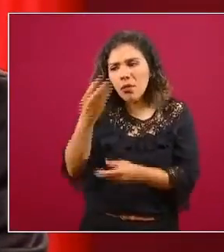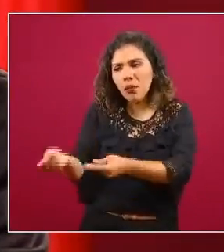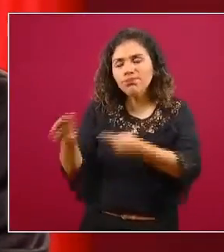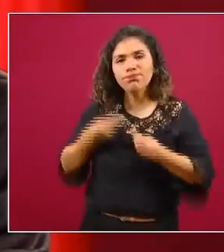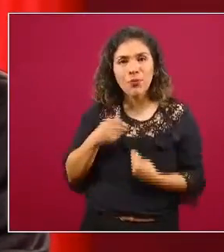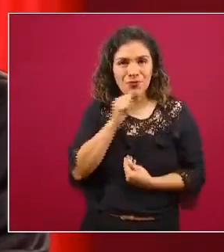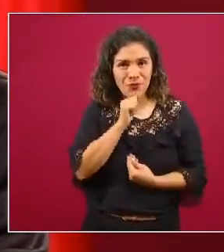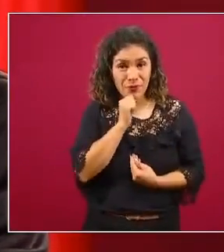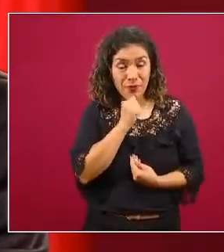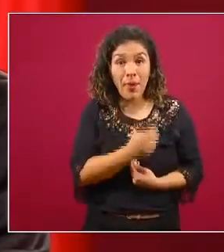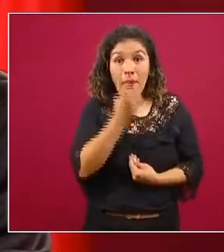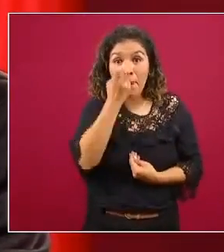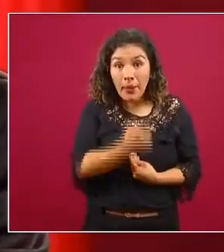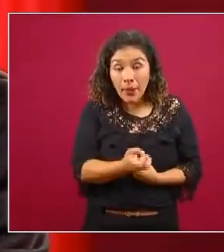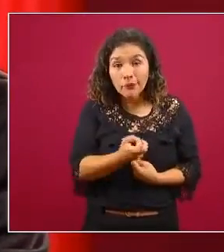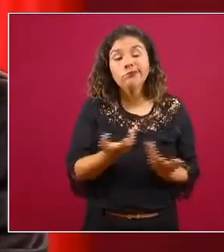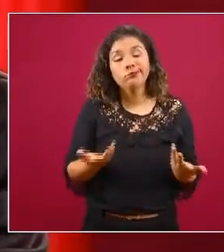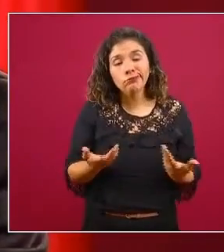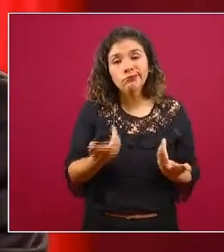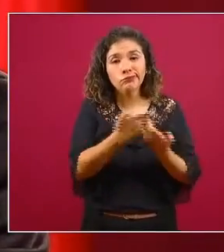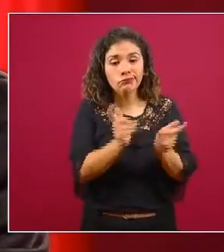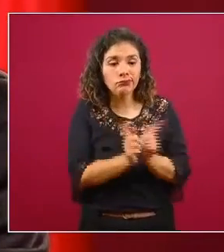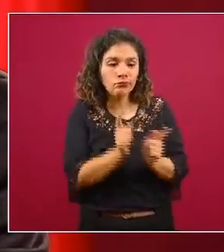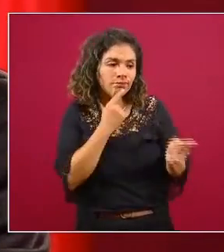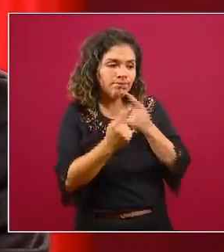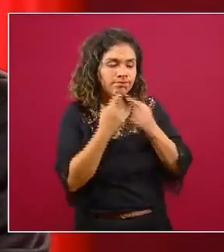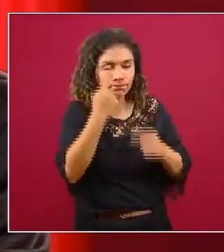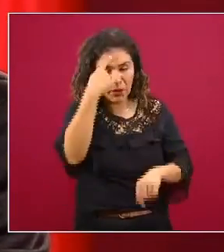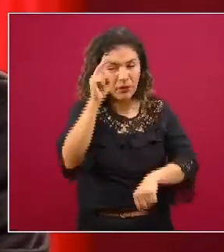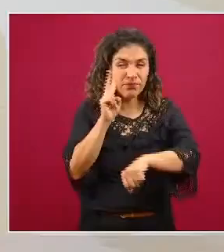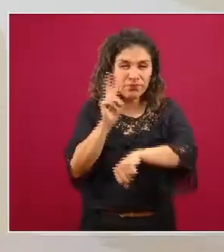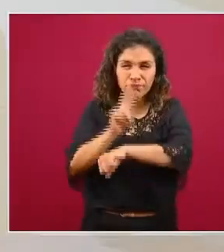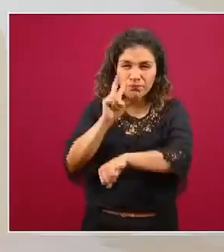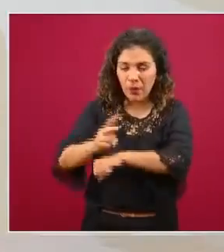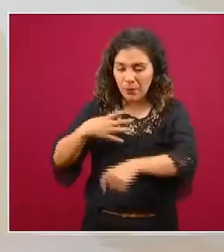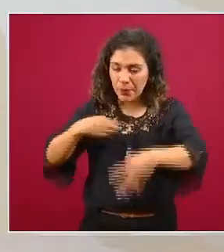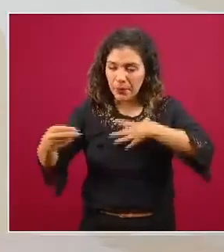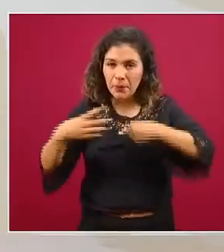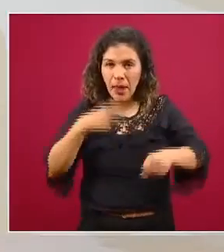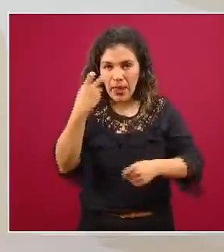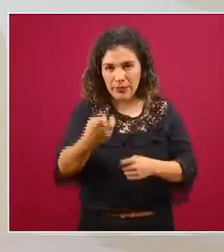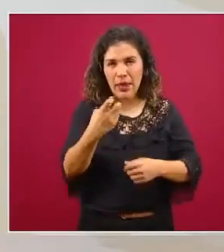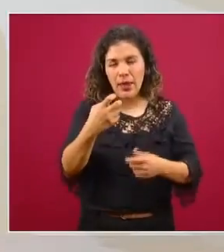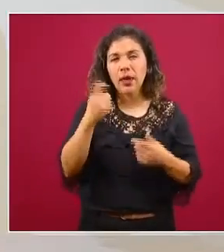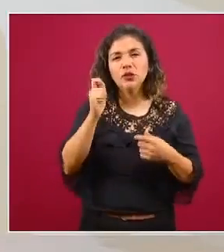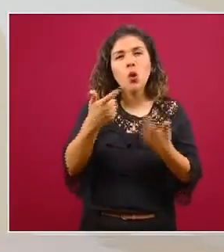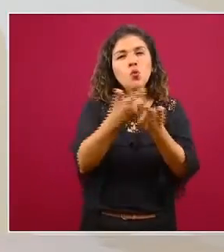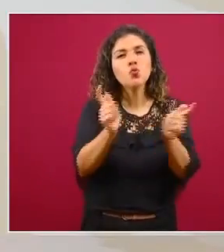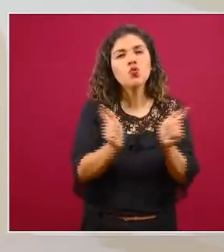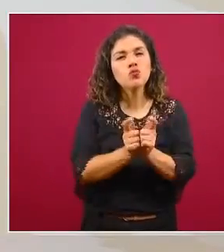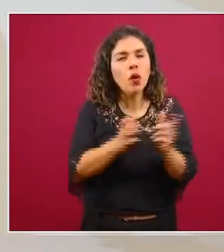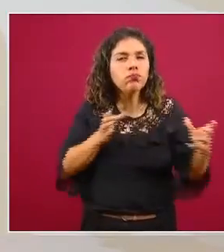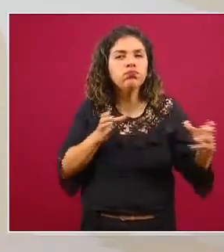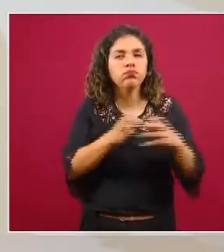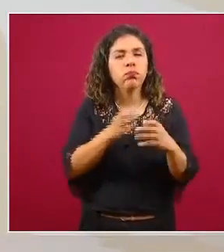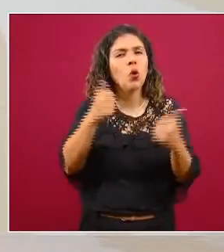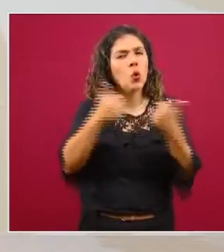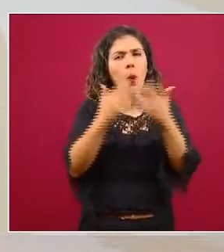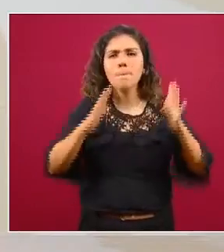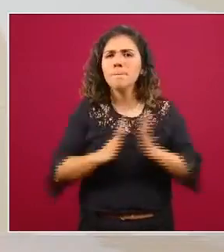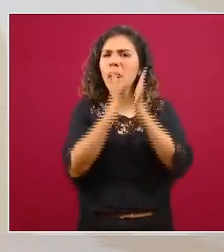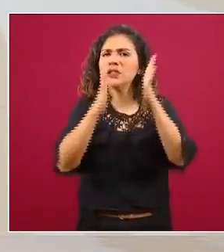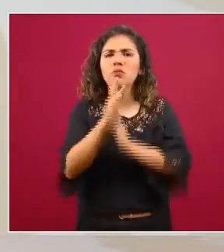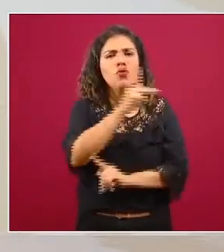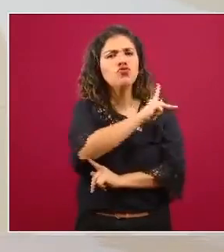a partir de esto el Comité Estatal de Vigilancia Epidemiológica que es un comité sectorial donde participan todas las